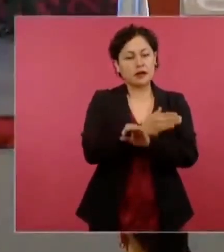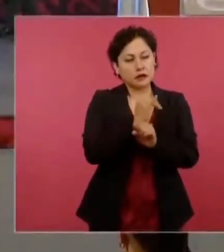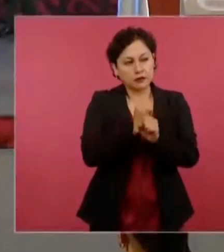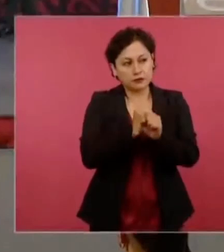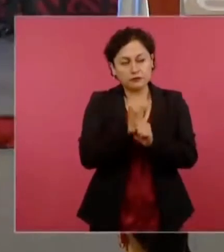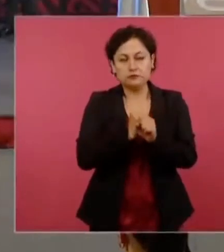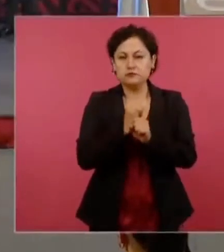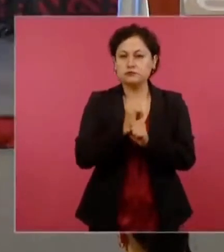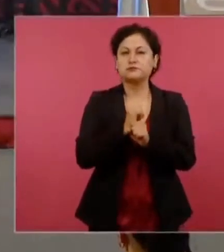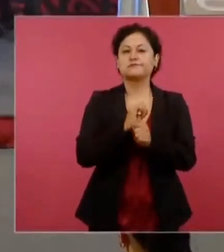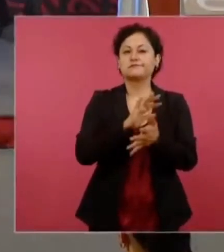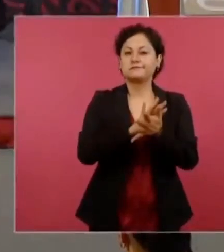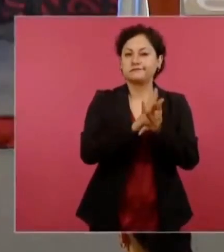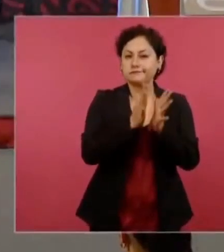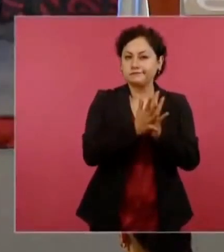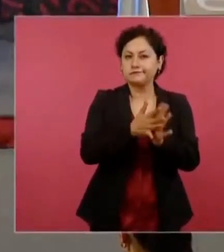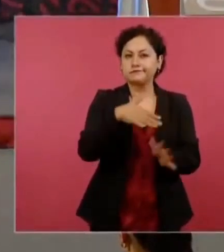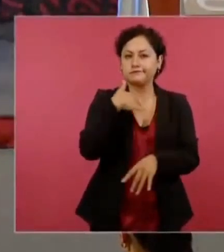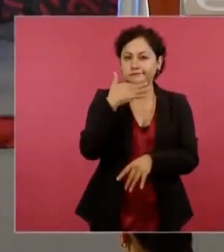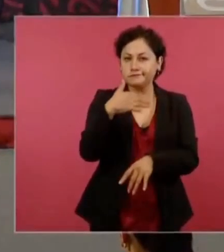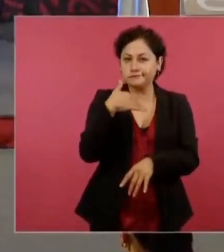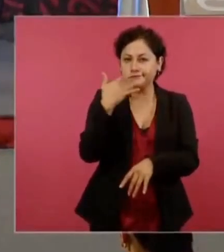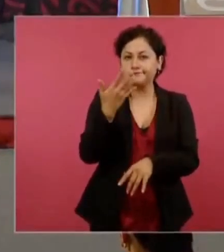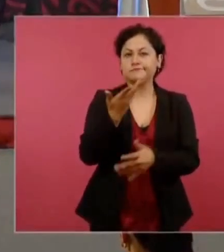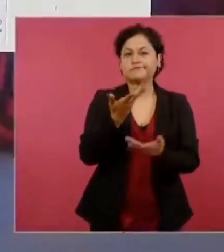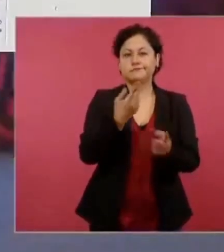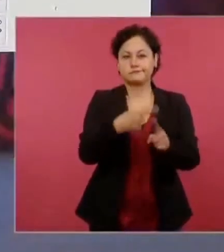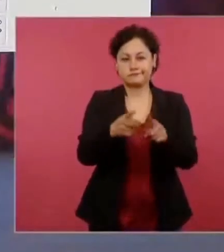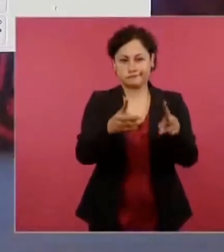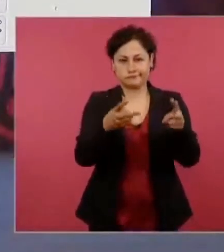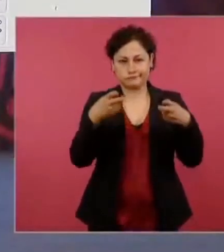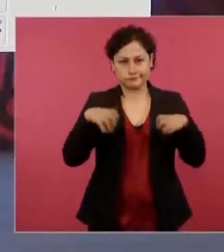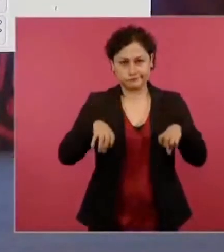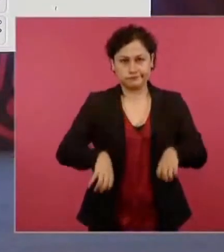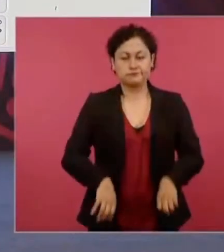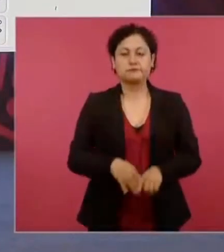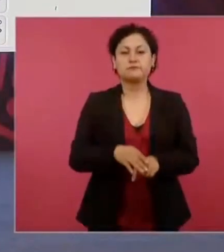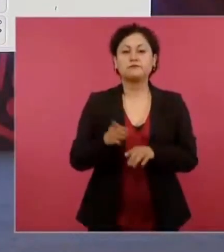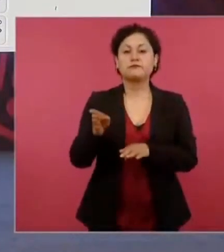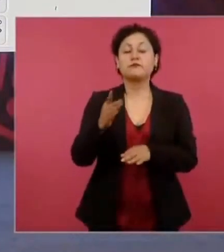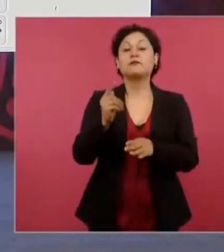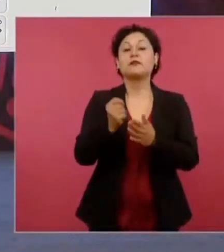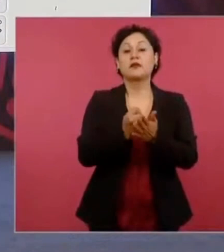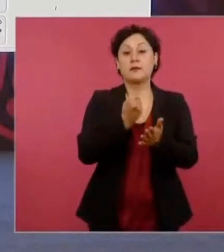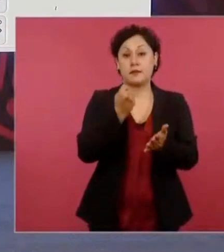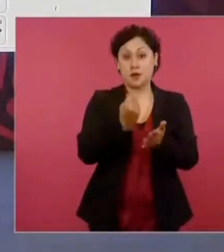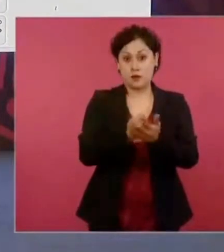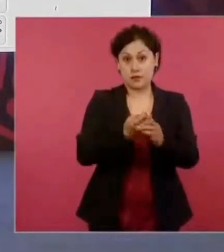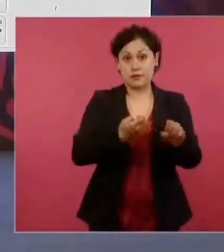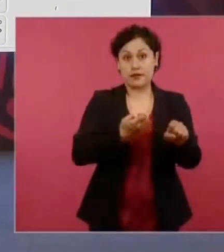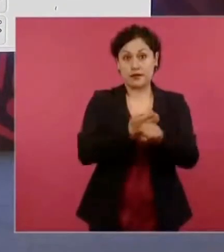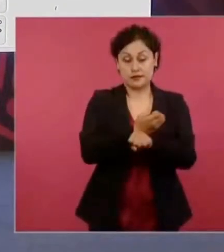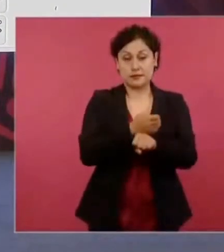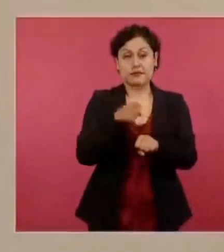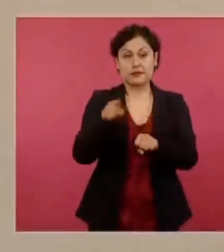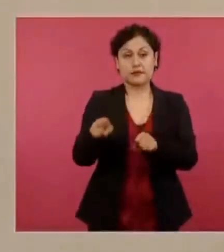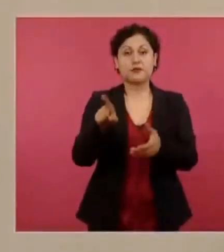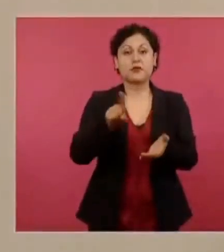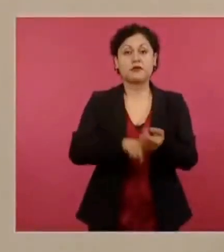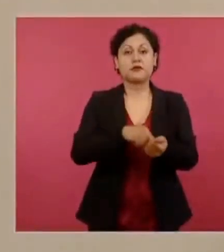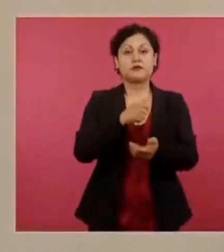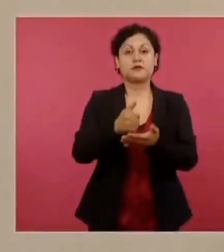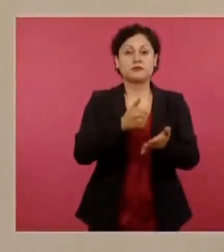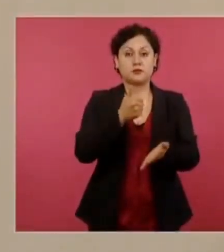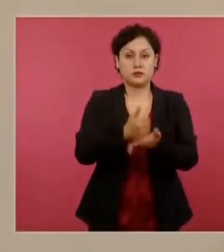defraudación fiscal. Aquí el juez séptimo de distrito en el estado de Tamaulipas, con residencia de Reynosa, Juan